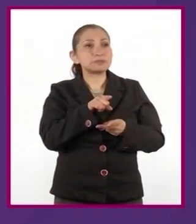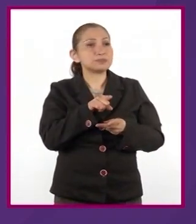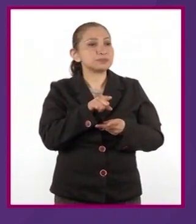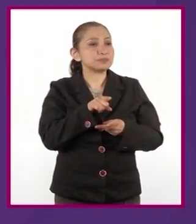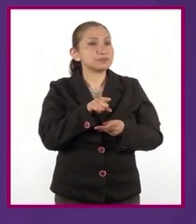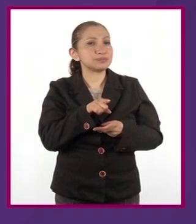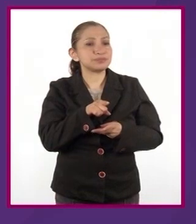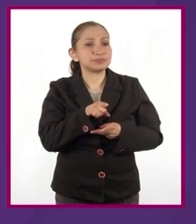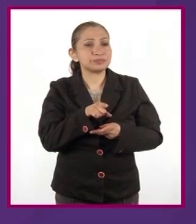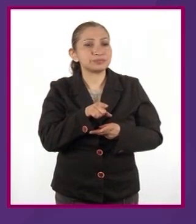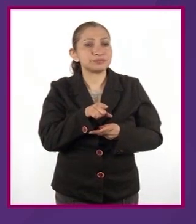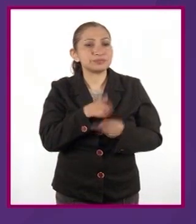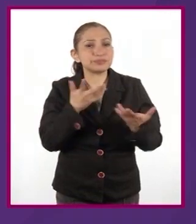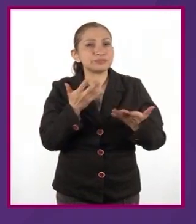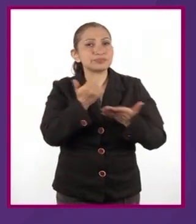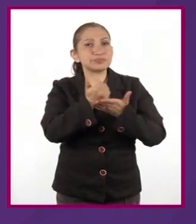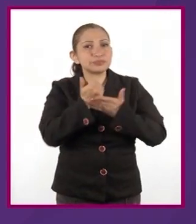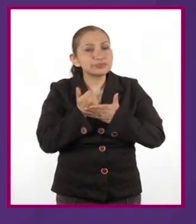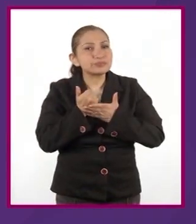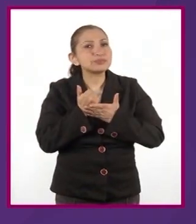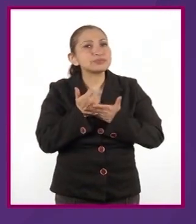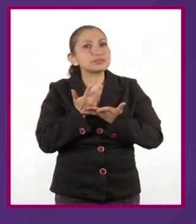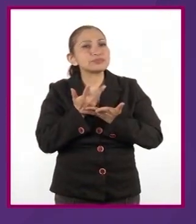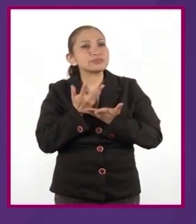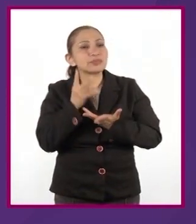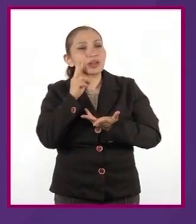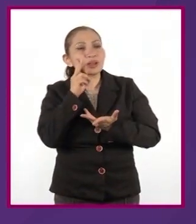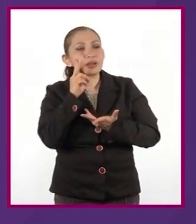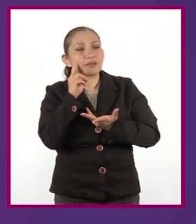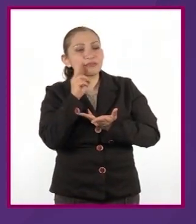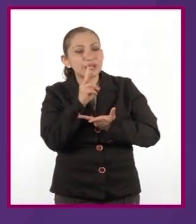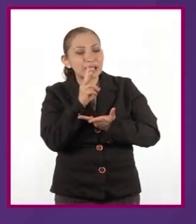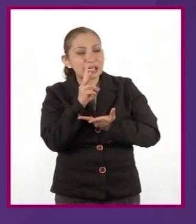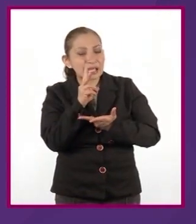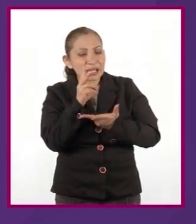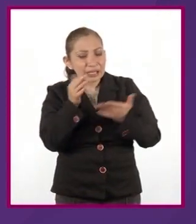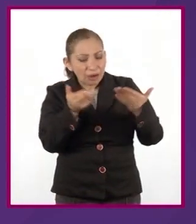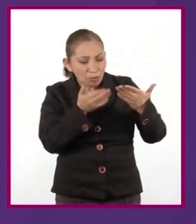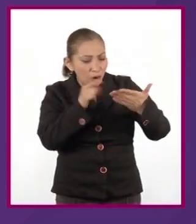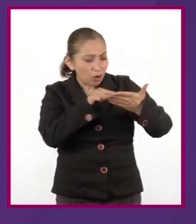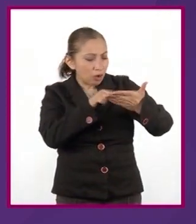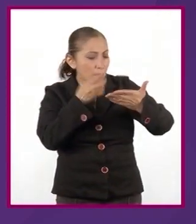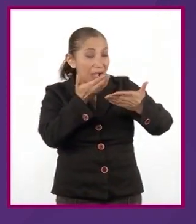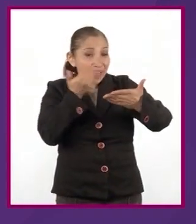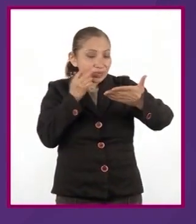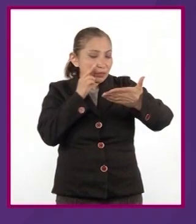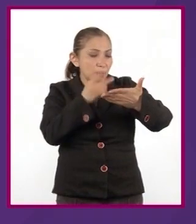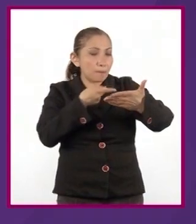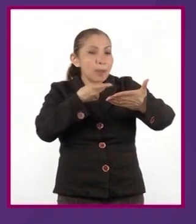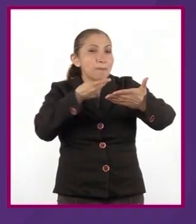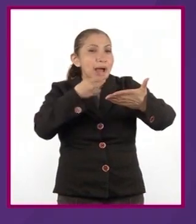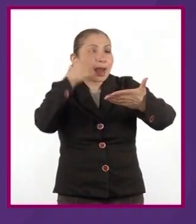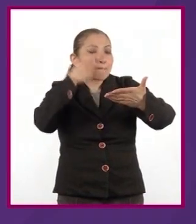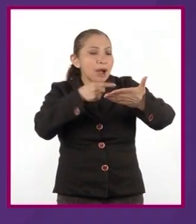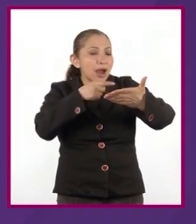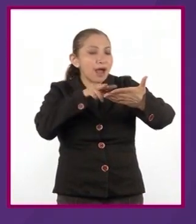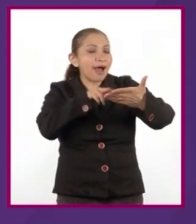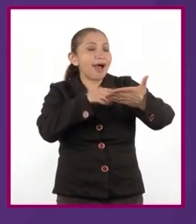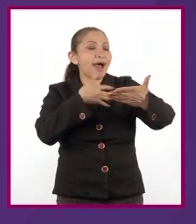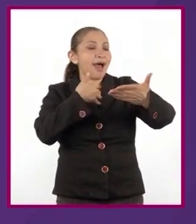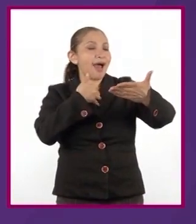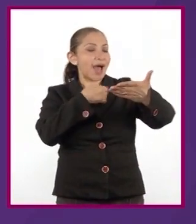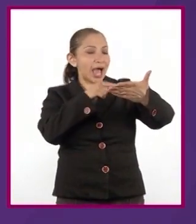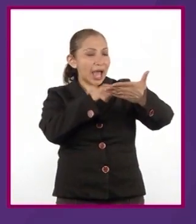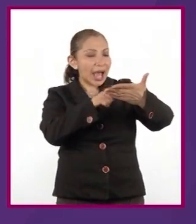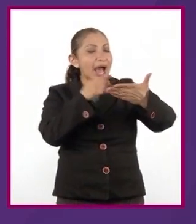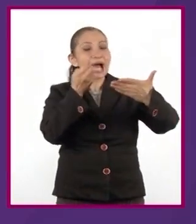ayude a ver cosas dentro del libro que habitualmente no verías, porque no